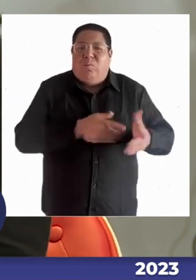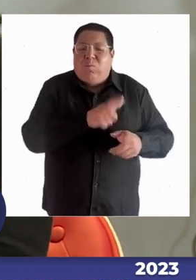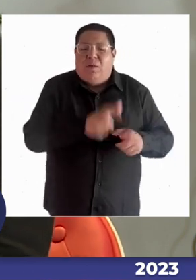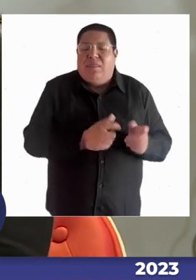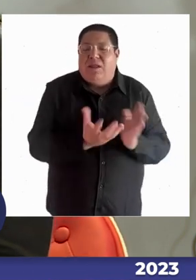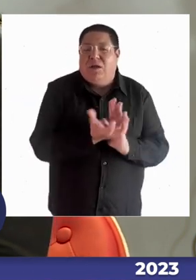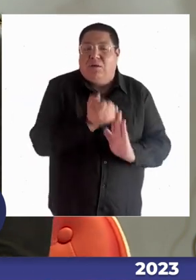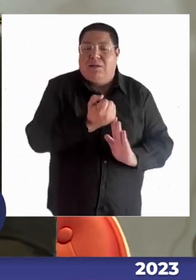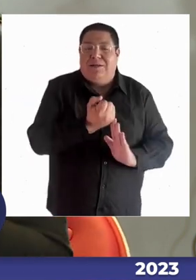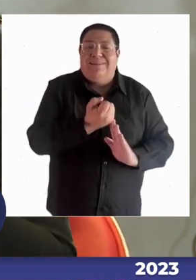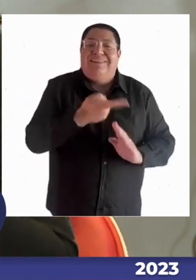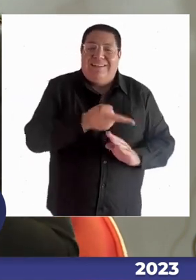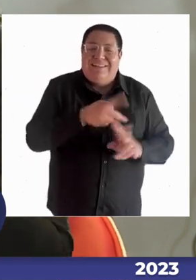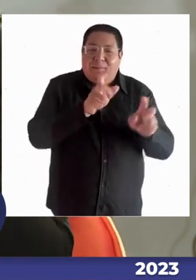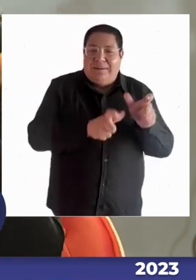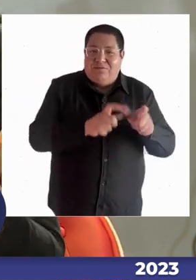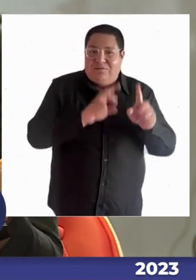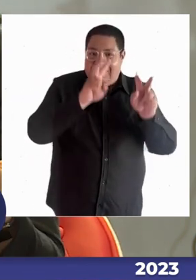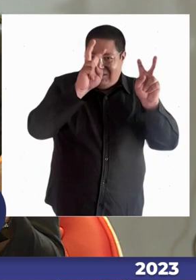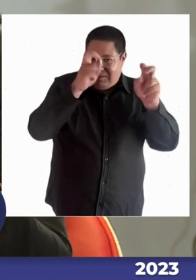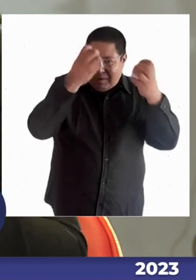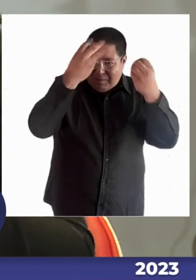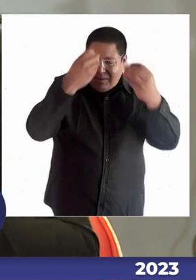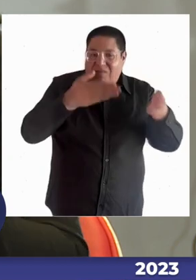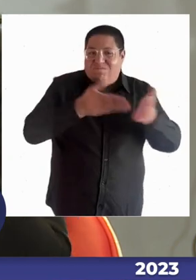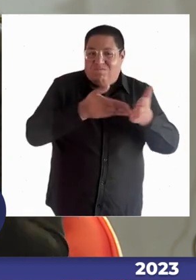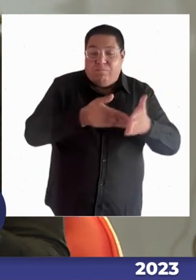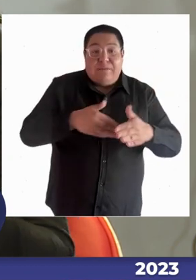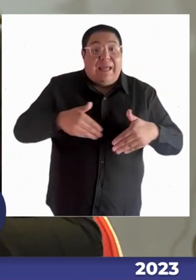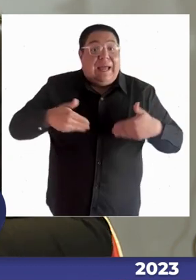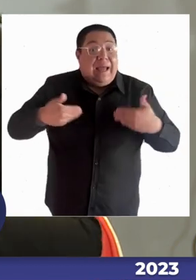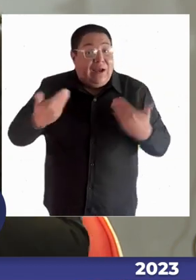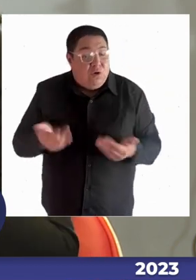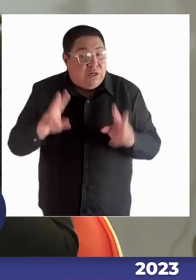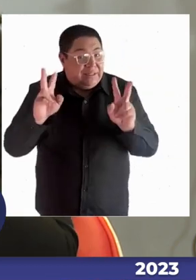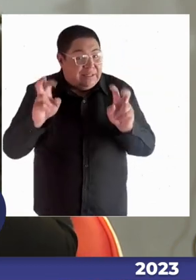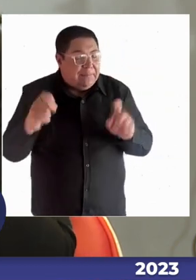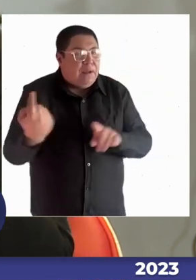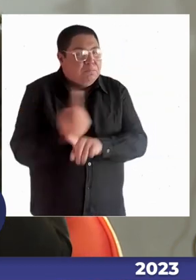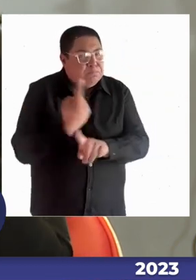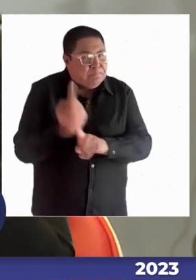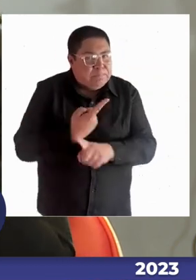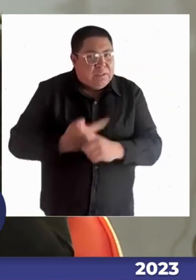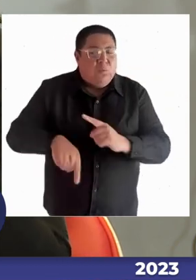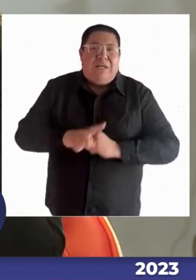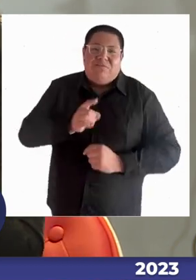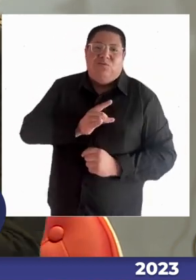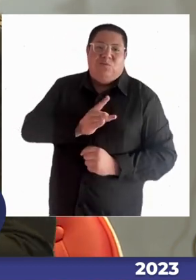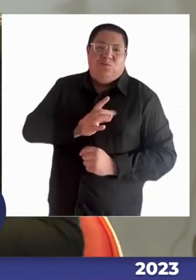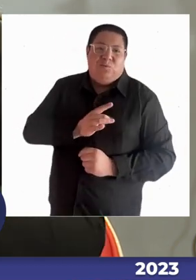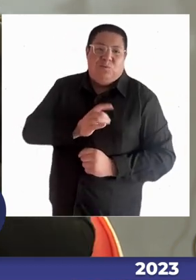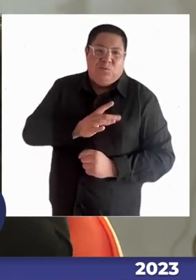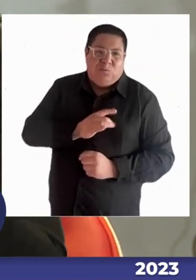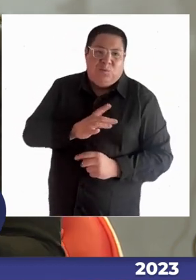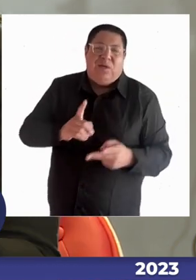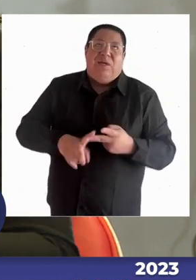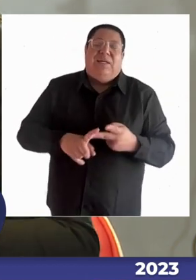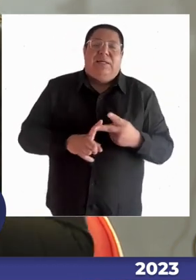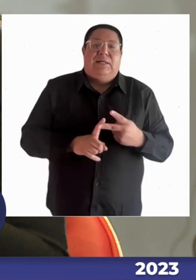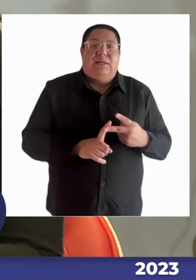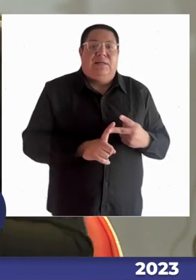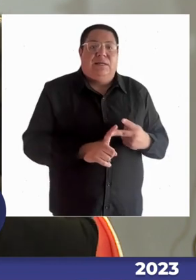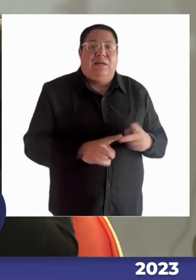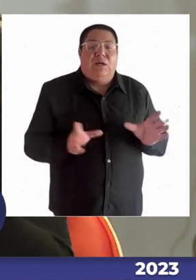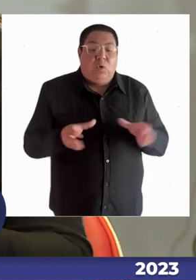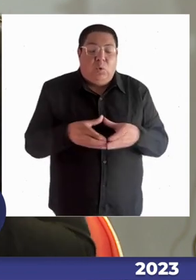de sus aprendizajes. Por lo tanto, ya hoy día que tematicemos y que nos duela y que seamos capaces, la organización civil y también el